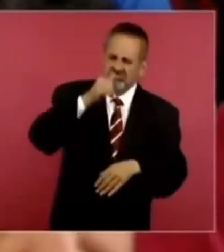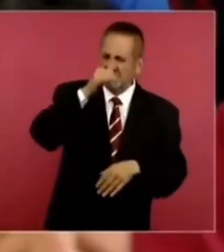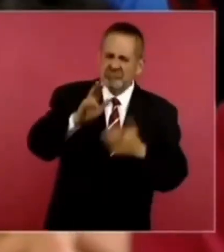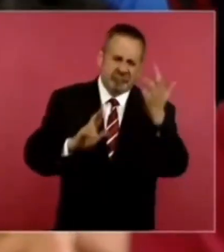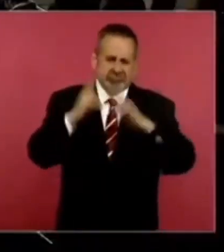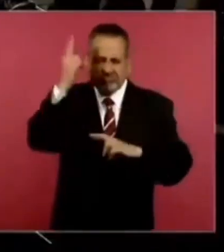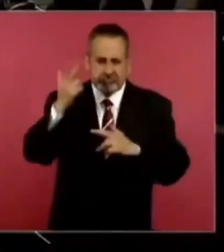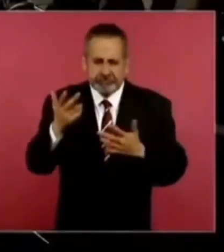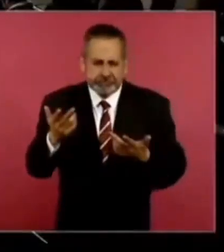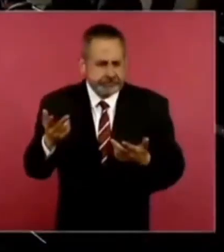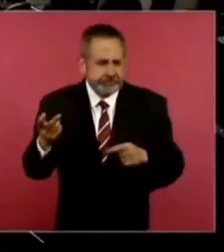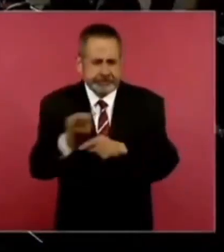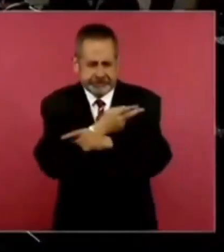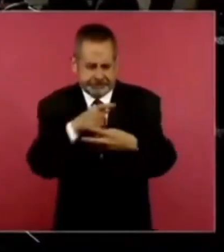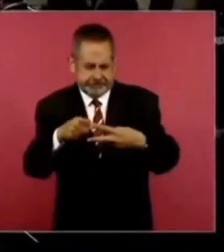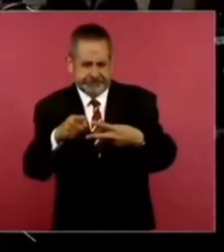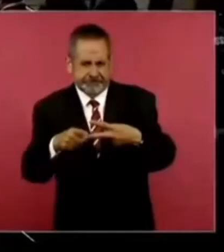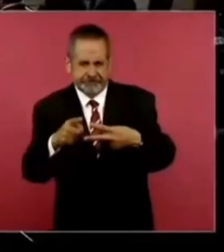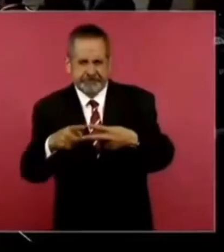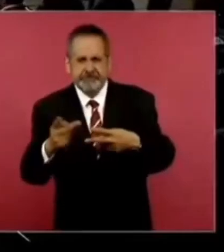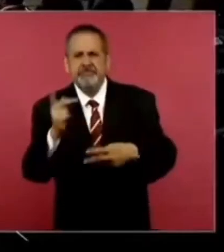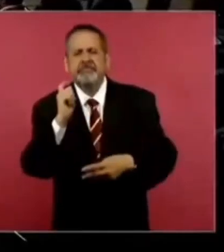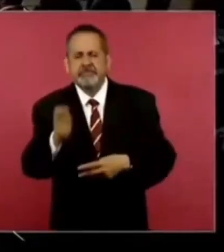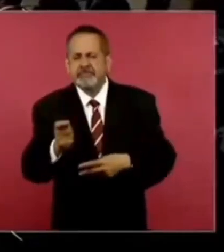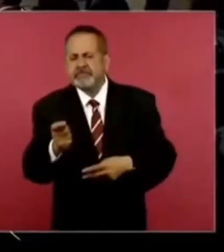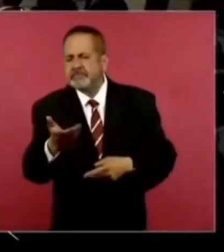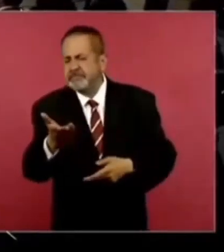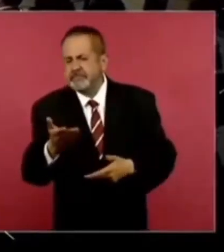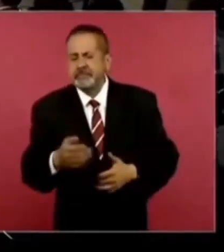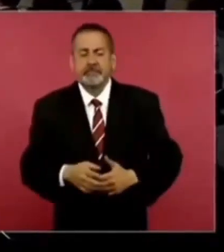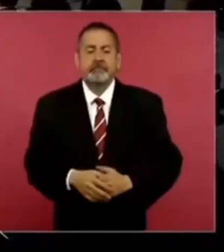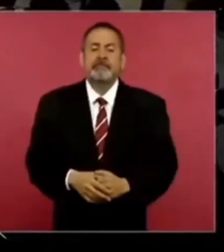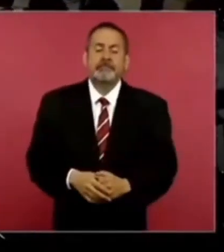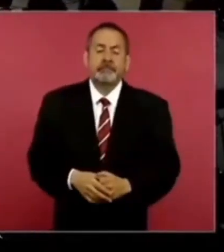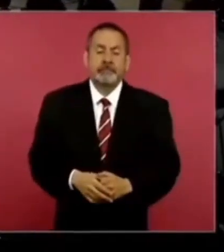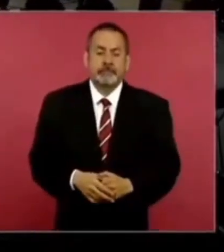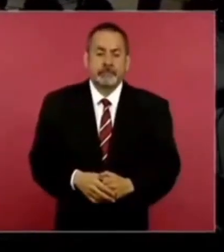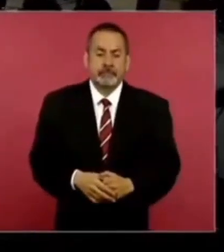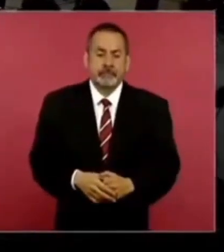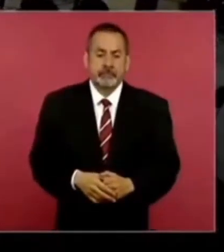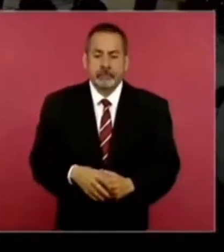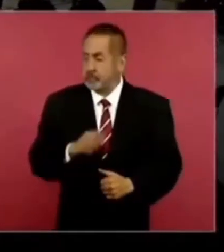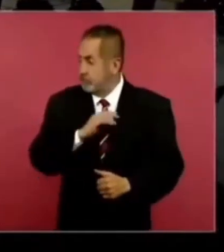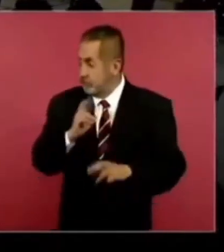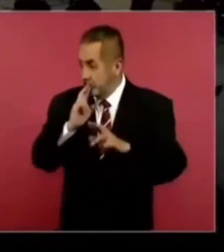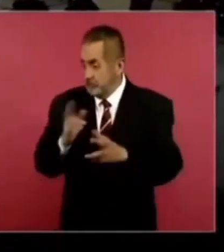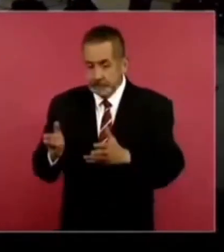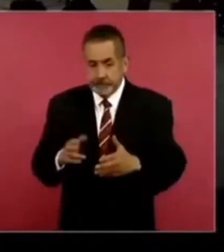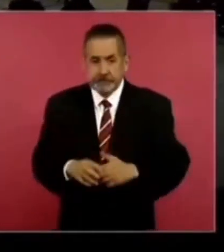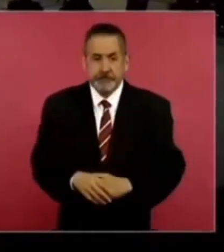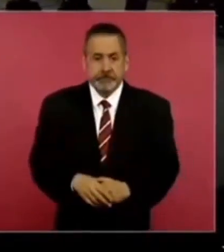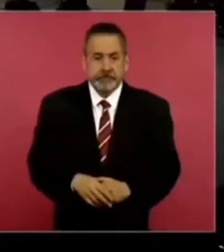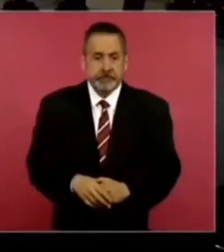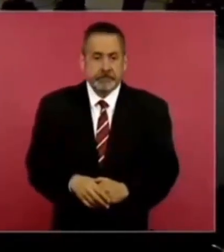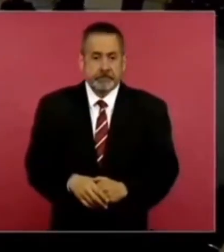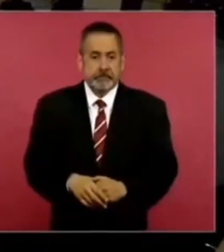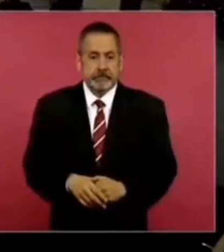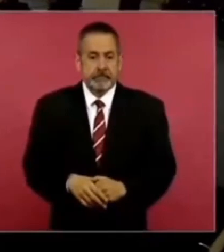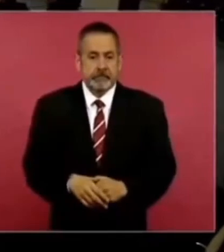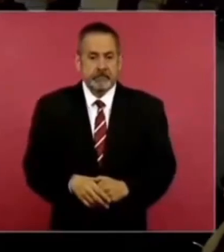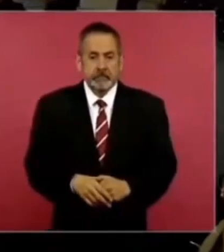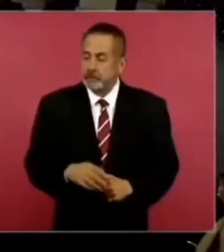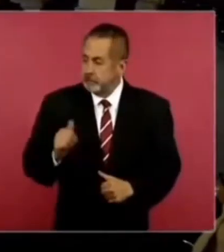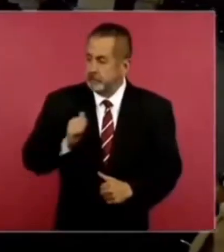información tiene sobre estos dos hechos? Bueno, acerca de… ¿podrías informar? Claro. A